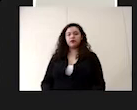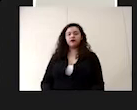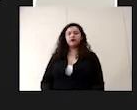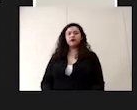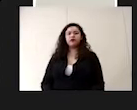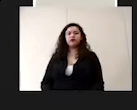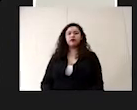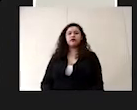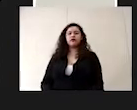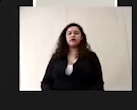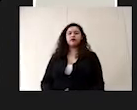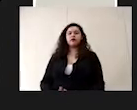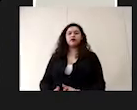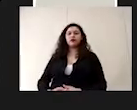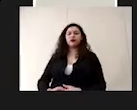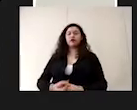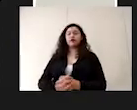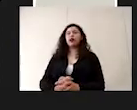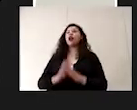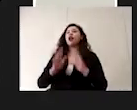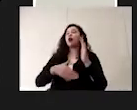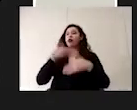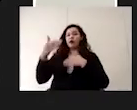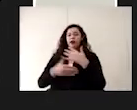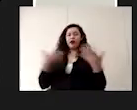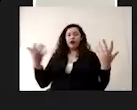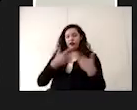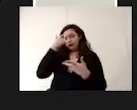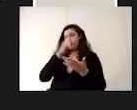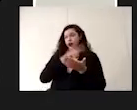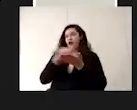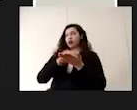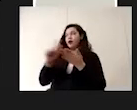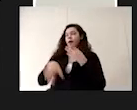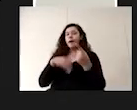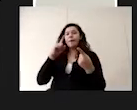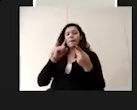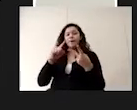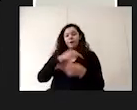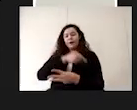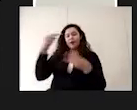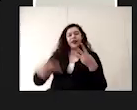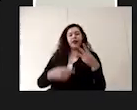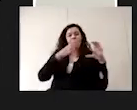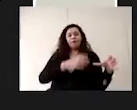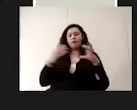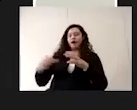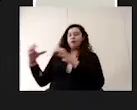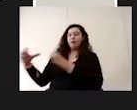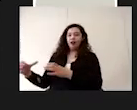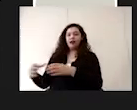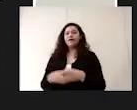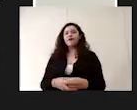Una vez que efectuamos este procedimiento de limpieza con la técnica del triple balde,